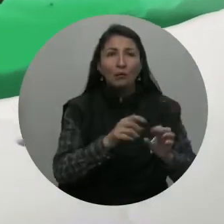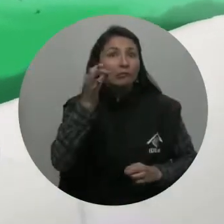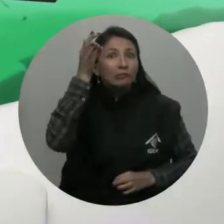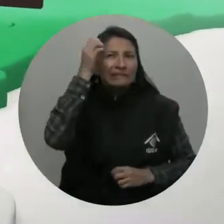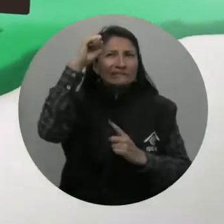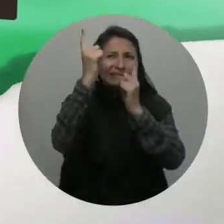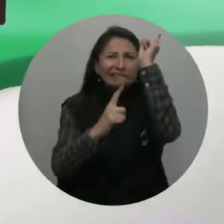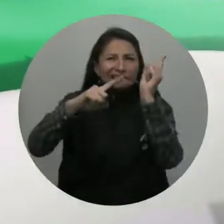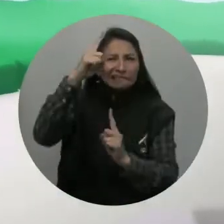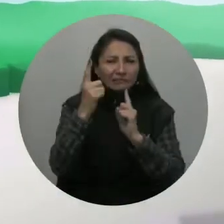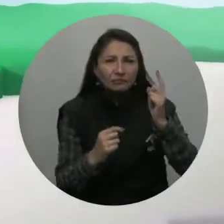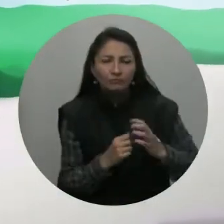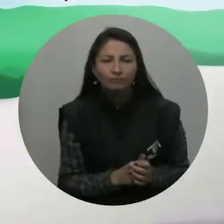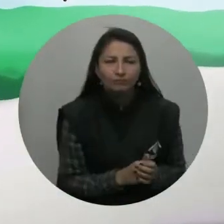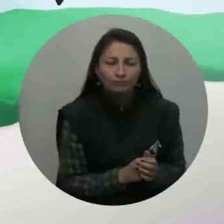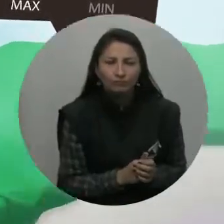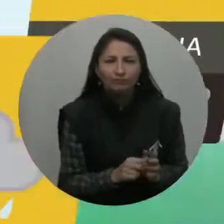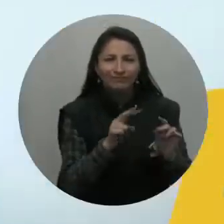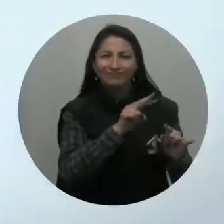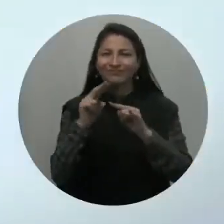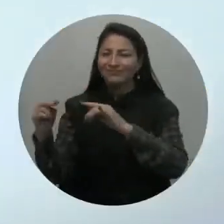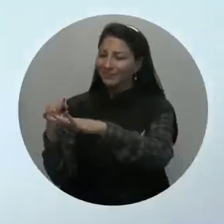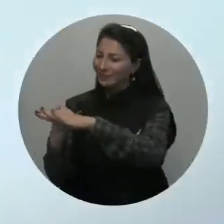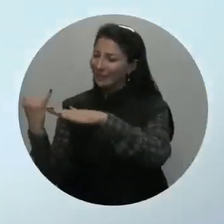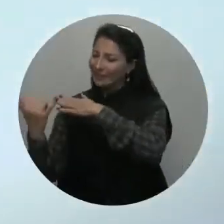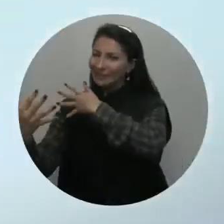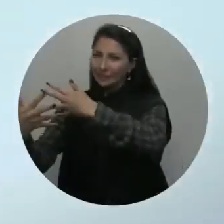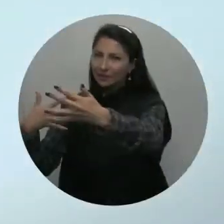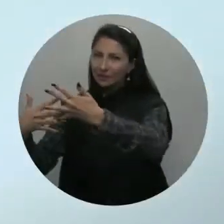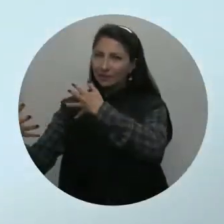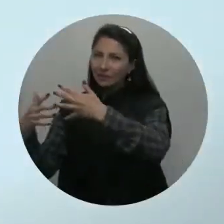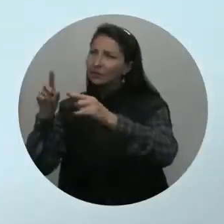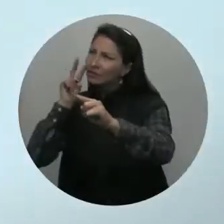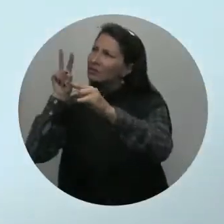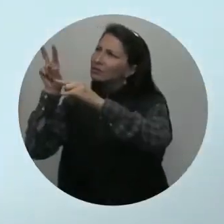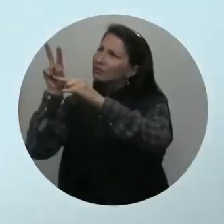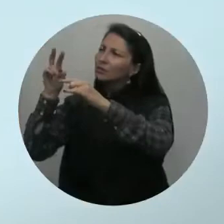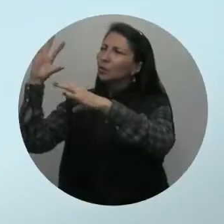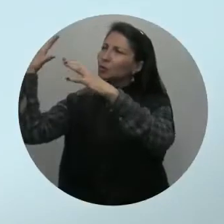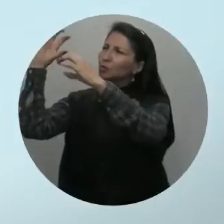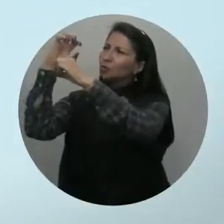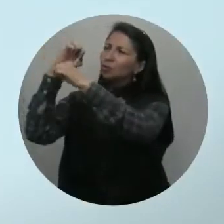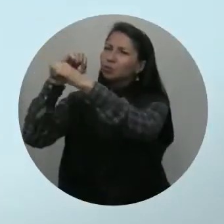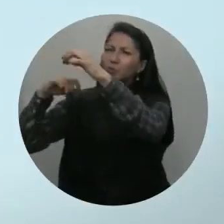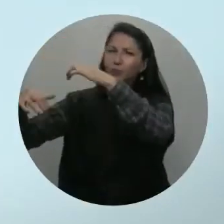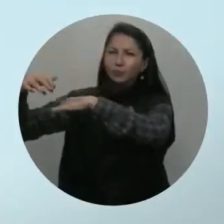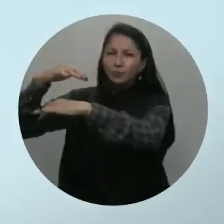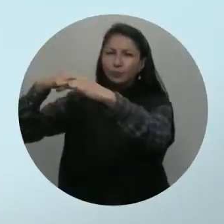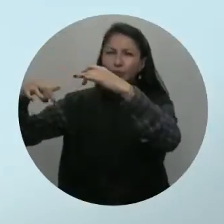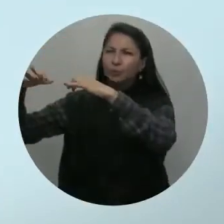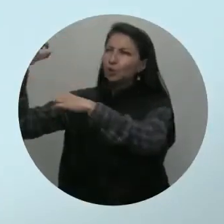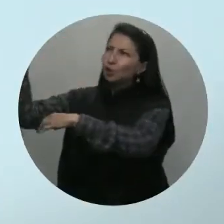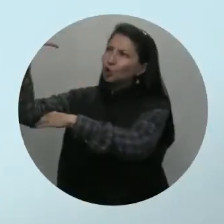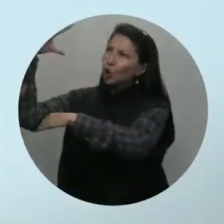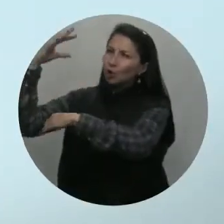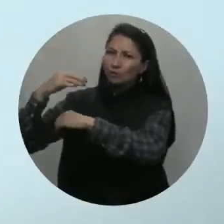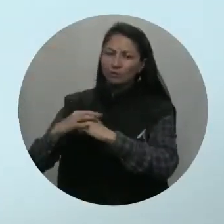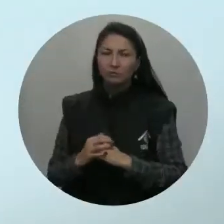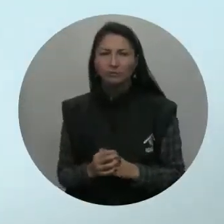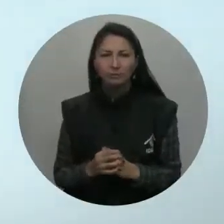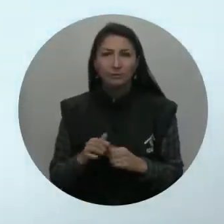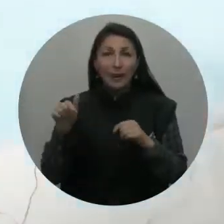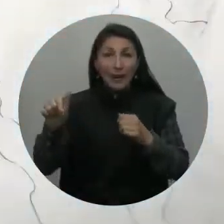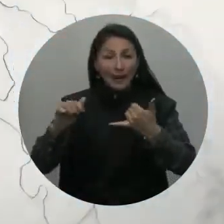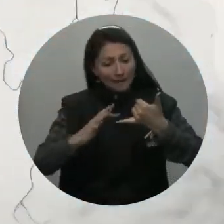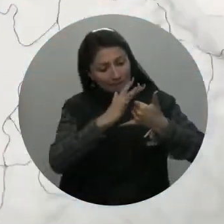Guajira Con posibles descargas eléctricas Sobre el archipiélago esperamos tiempo nublado con posibles intervalos de sol